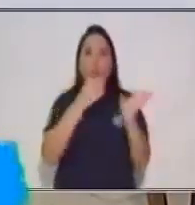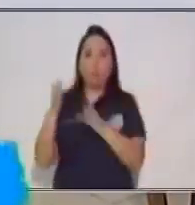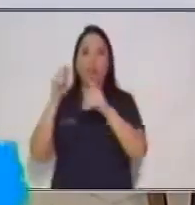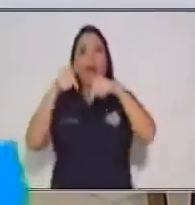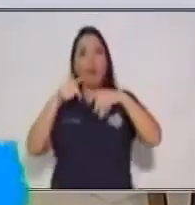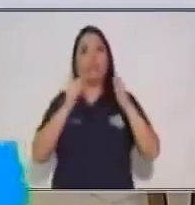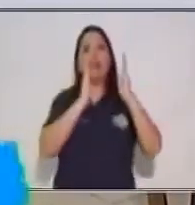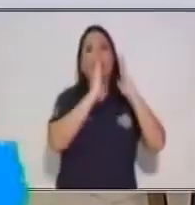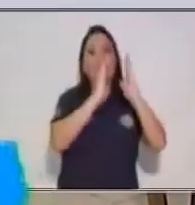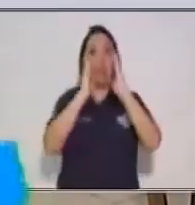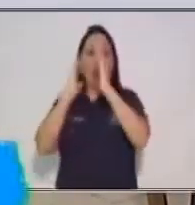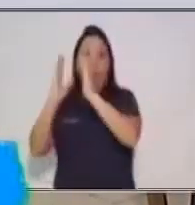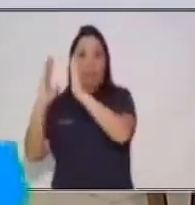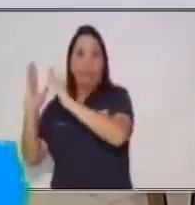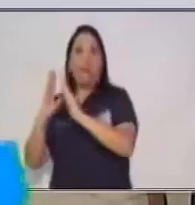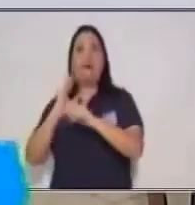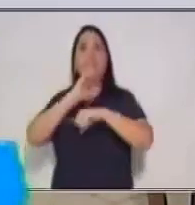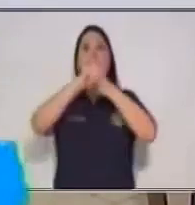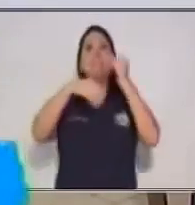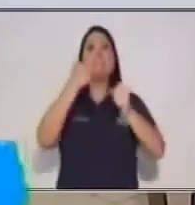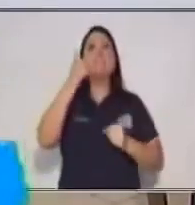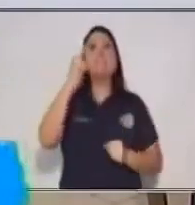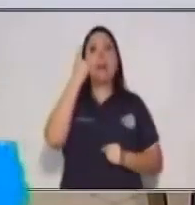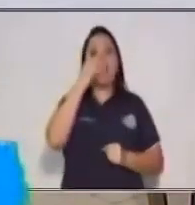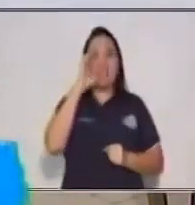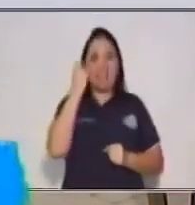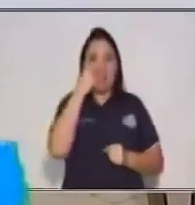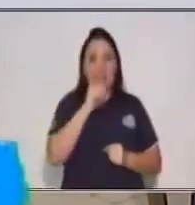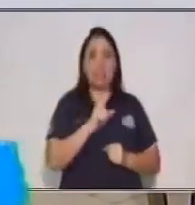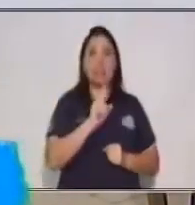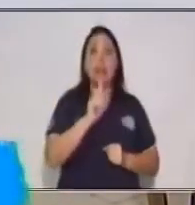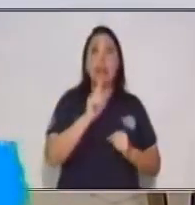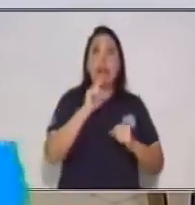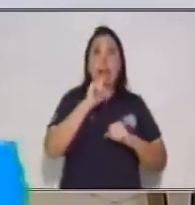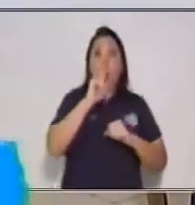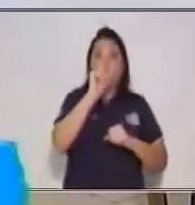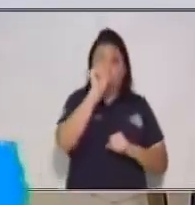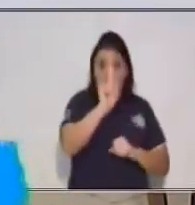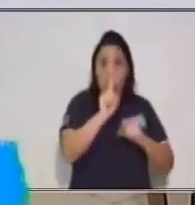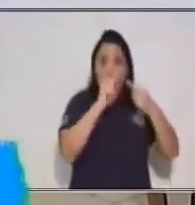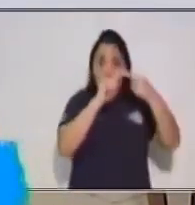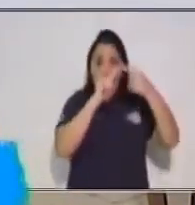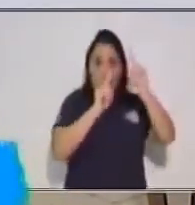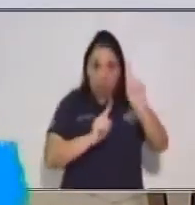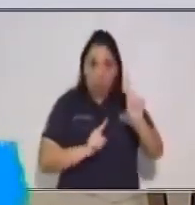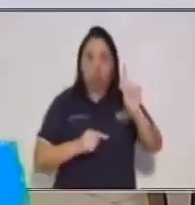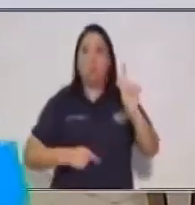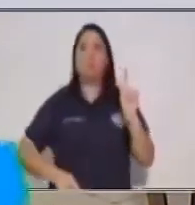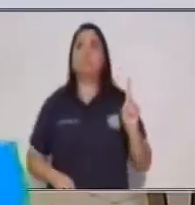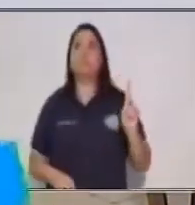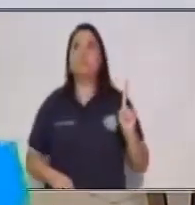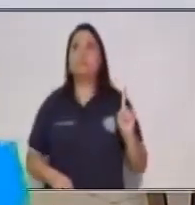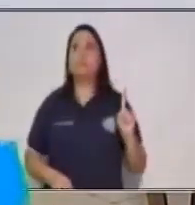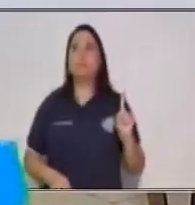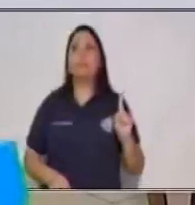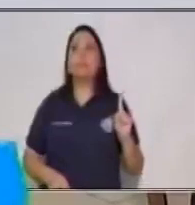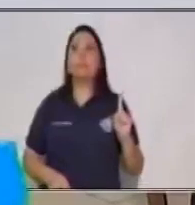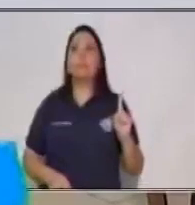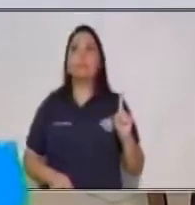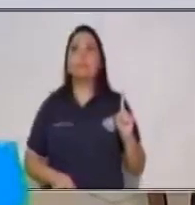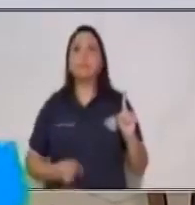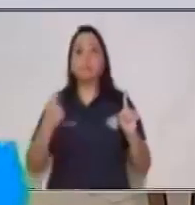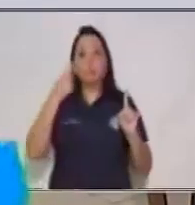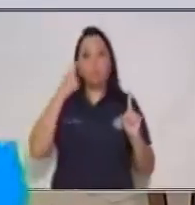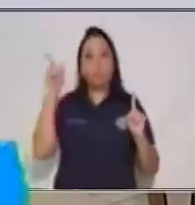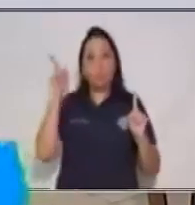redacción. El paso uno. ¿Qué crees tú que es el paso uno? Con base a esta